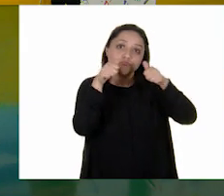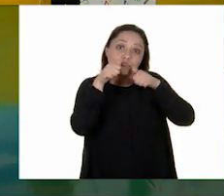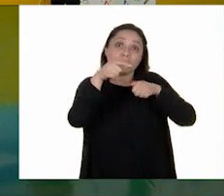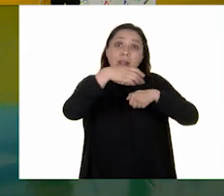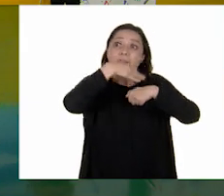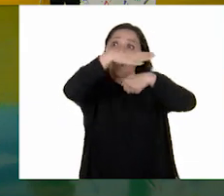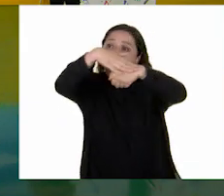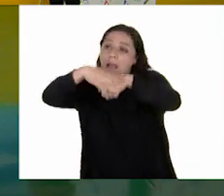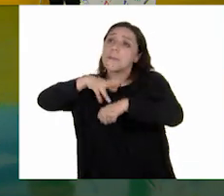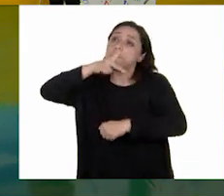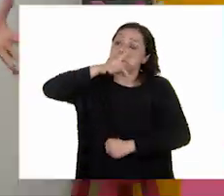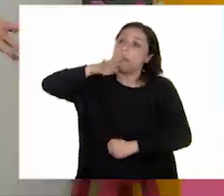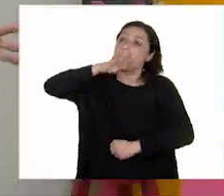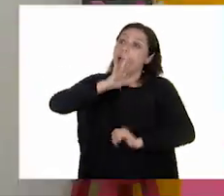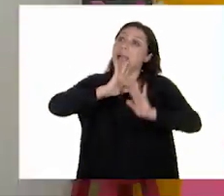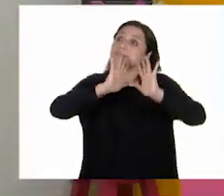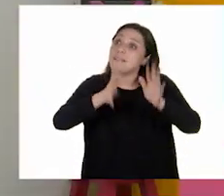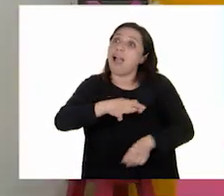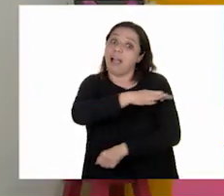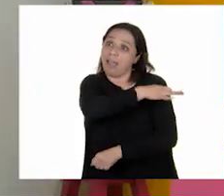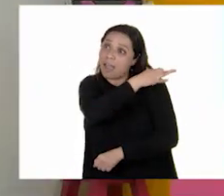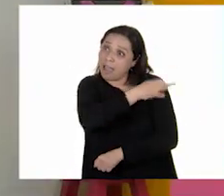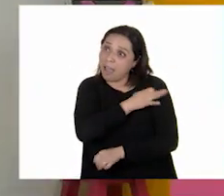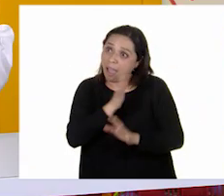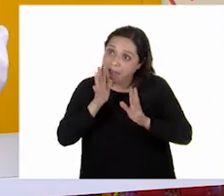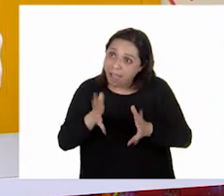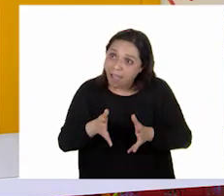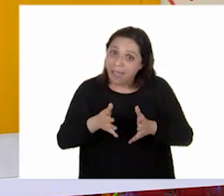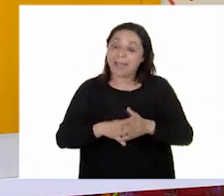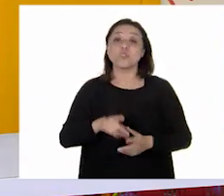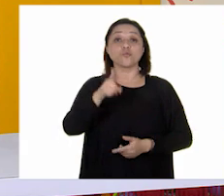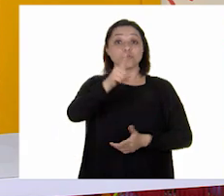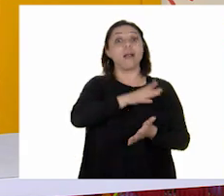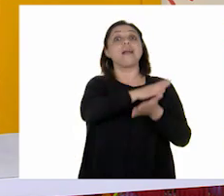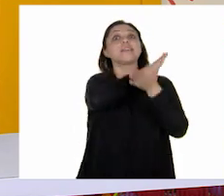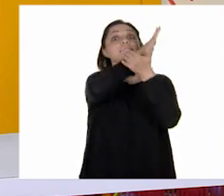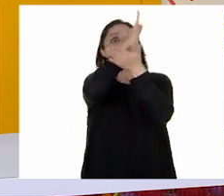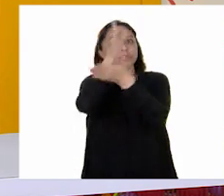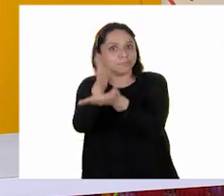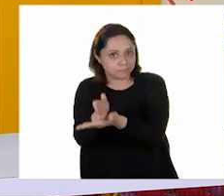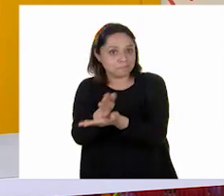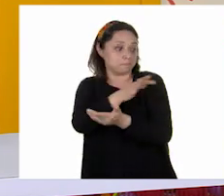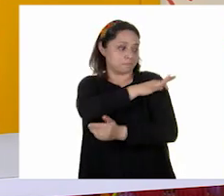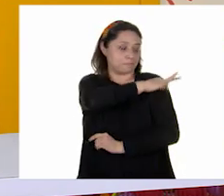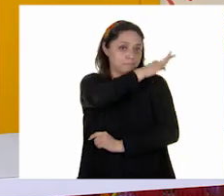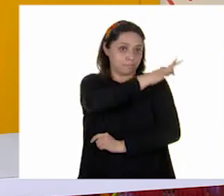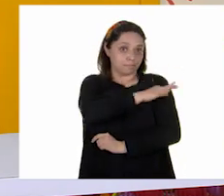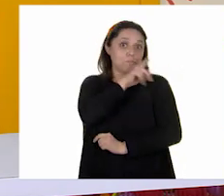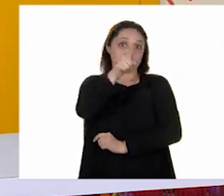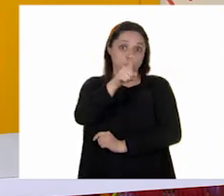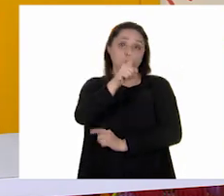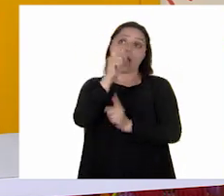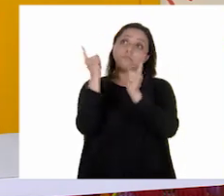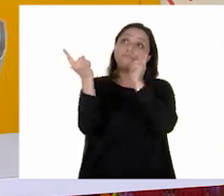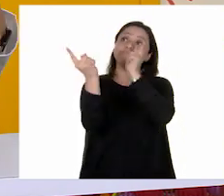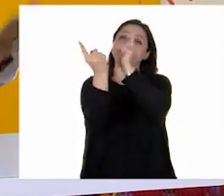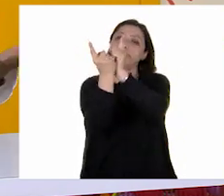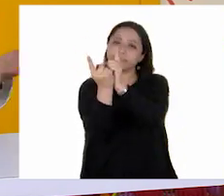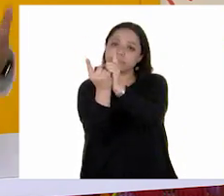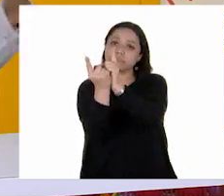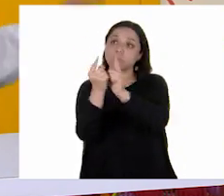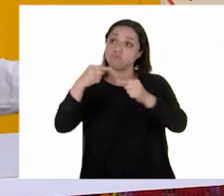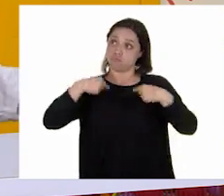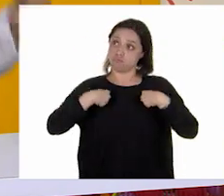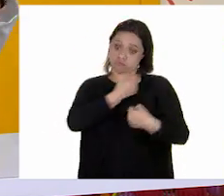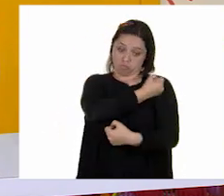mamá, papá, ya me toca, ¿verdad? Y cuando vayan exactamente, y cuando vayan a vacunarse, díganle al personal encargado si están